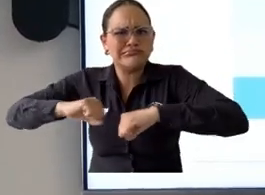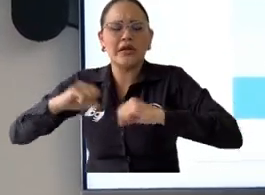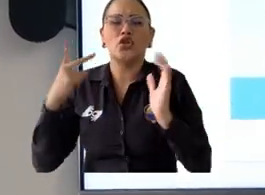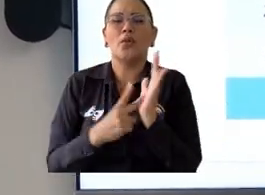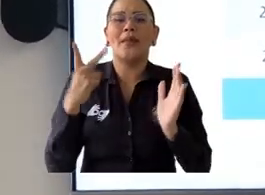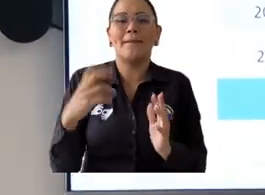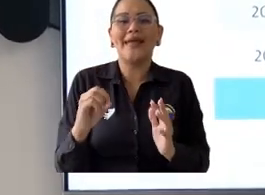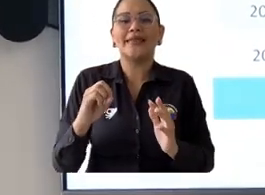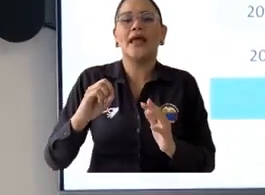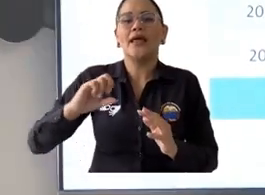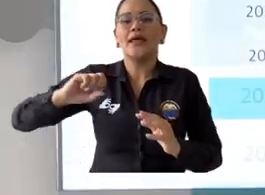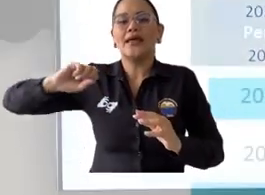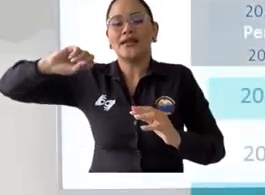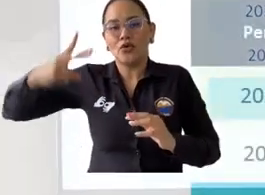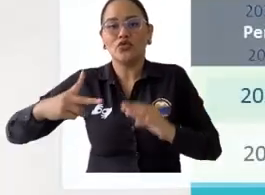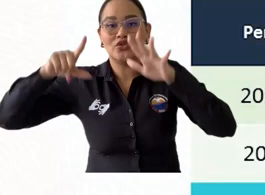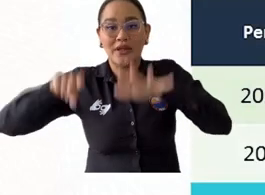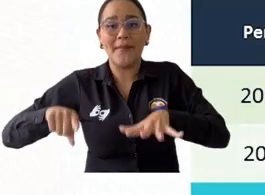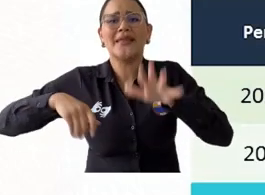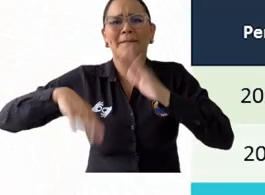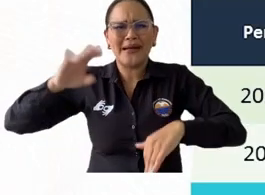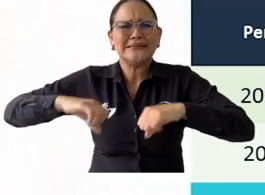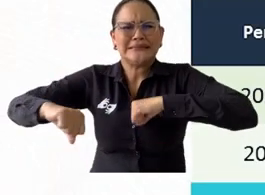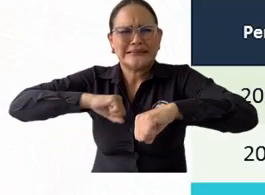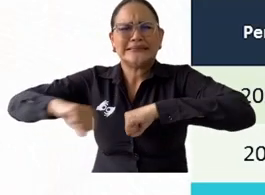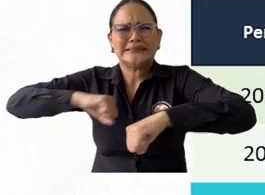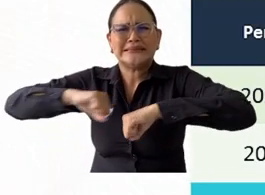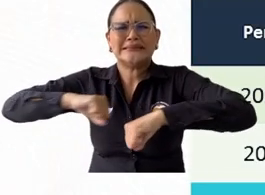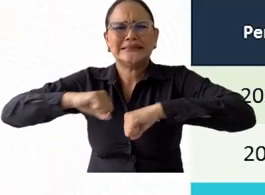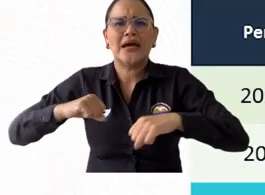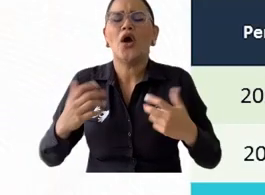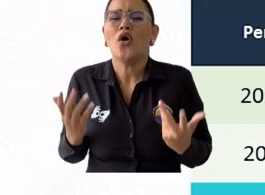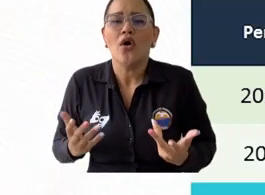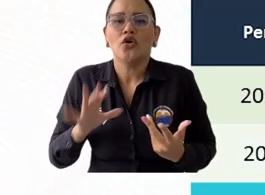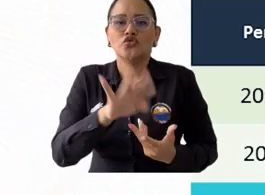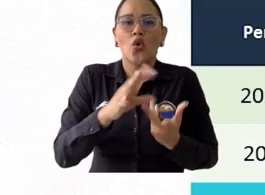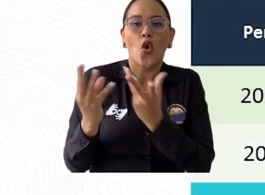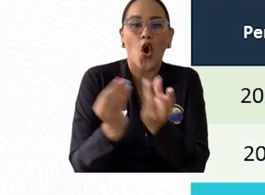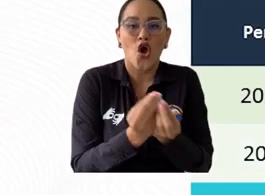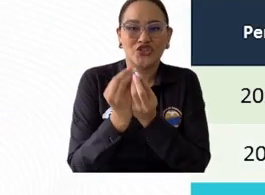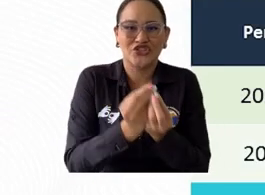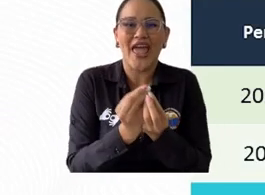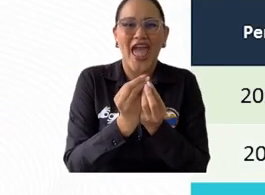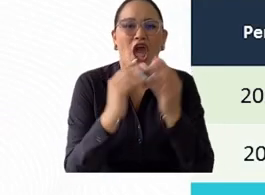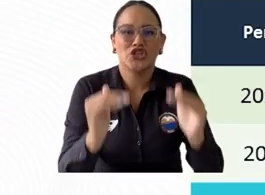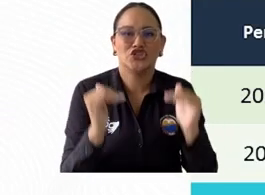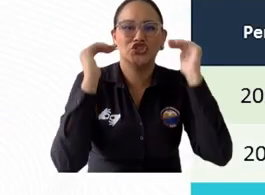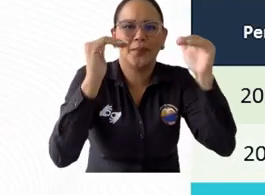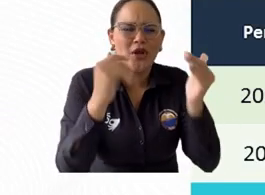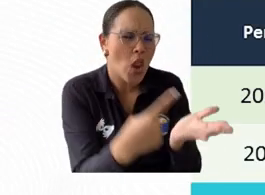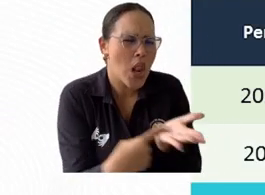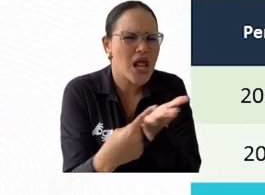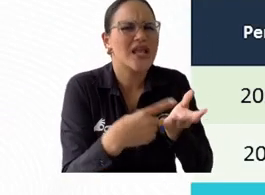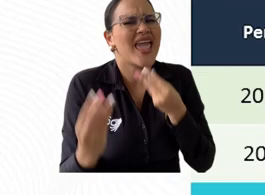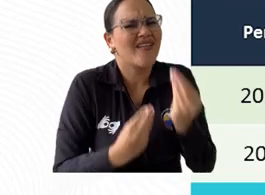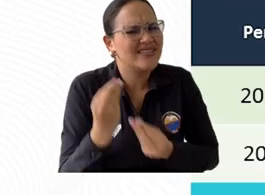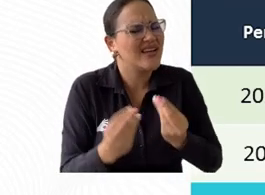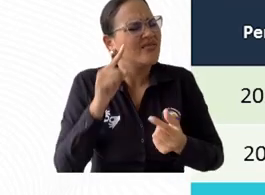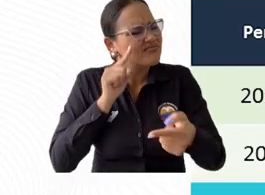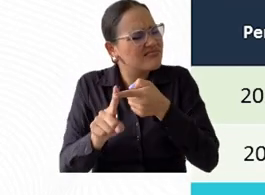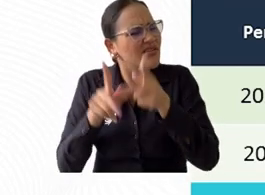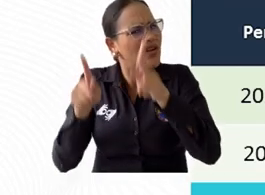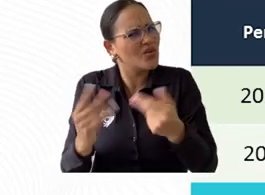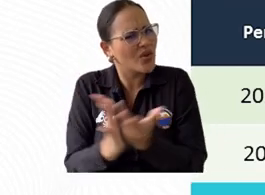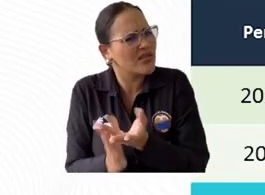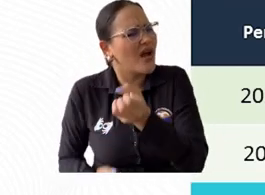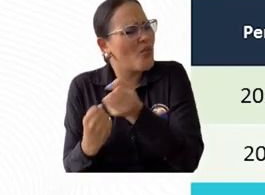llevamos al Consejo Superior, disminuyendo inversiones que se necesitaban, que eran fundamentales para el desarrollo de la institución, pero priorizando ante todo a los jóvenes,